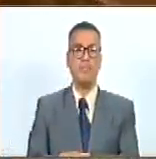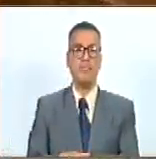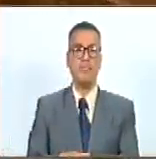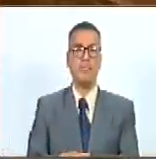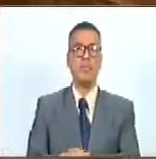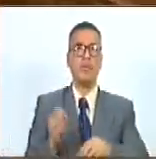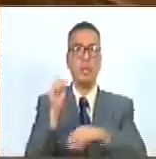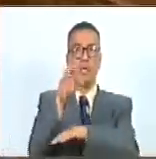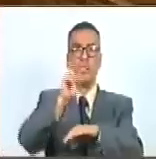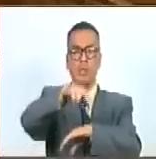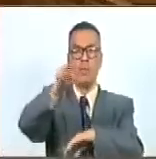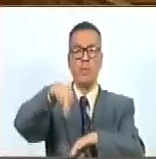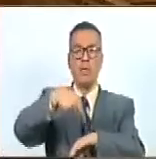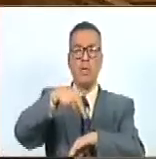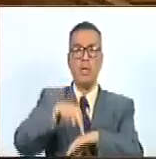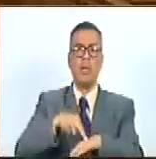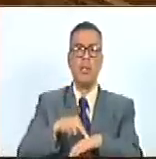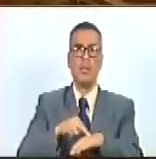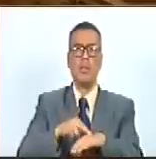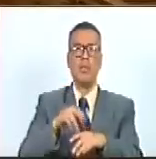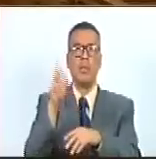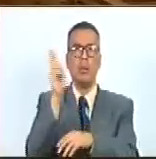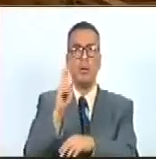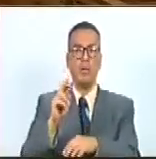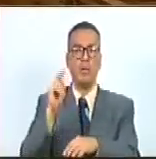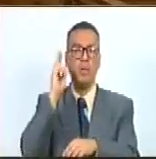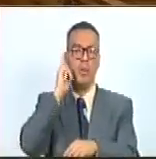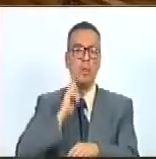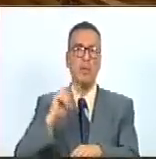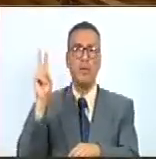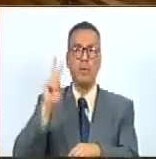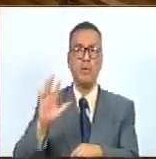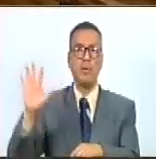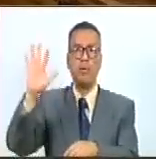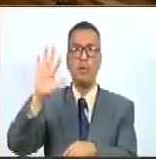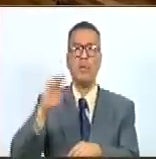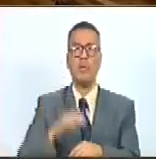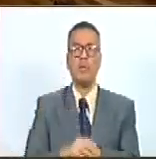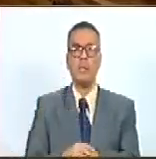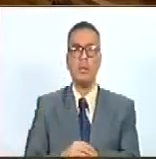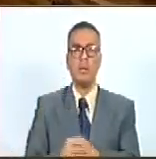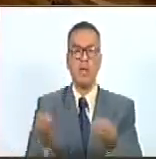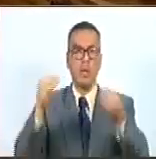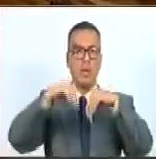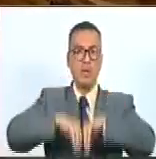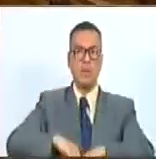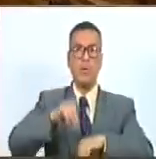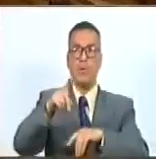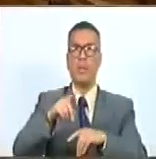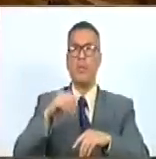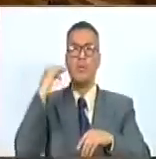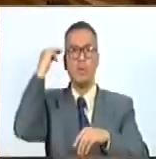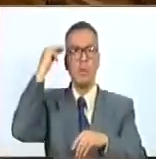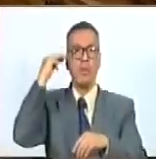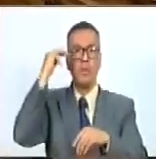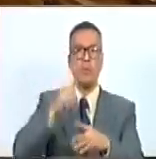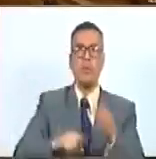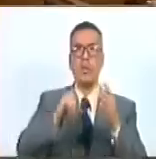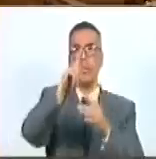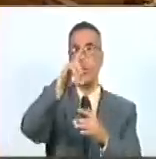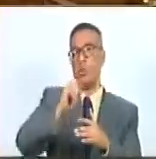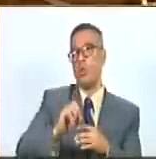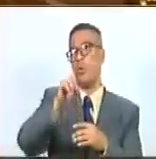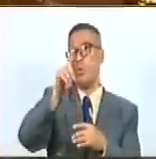Asamblea Nacional de la República Bolivariana de Venezuela. Acuerdo en conmemoración de los